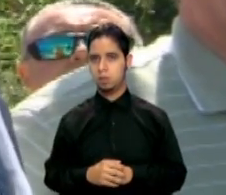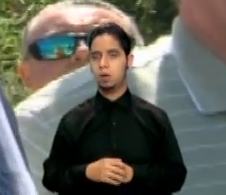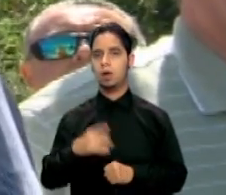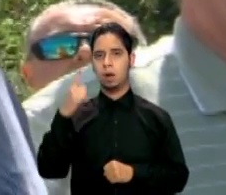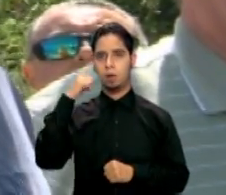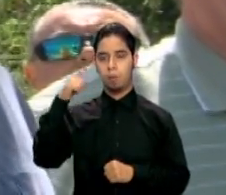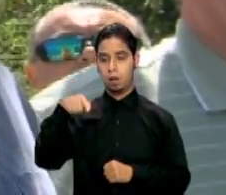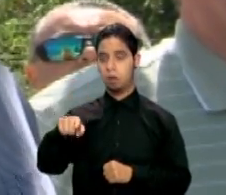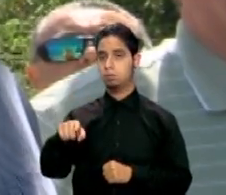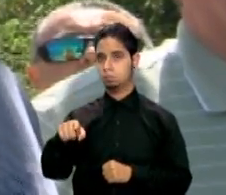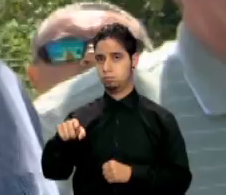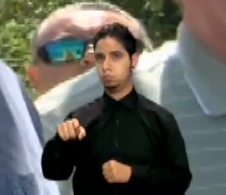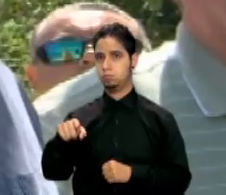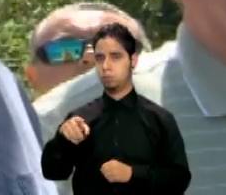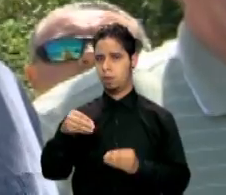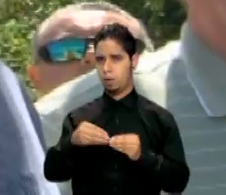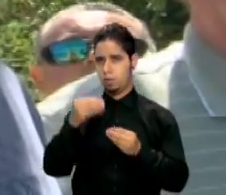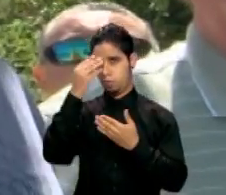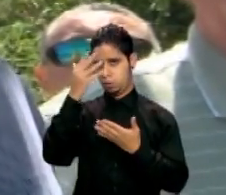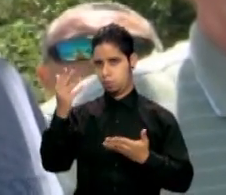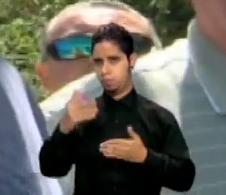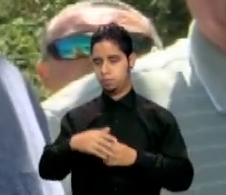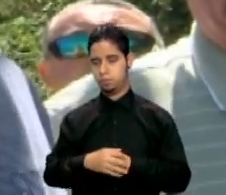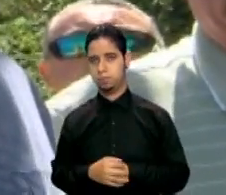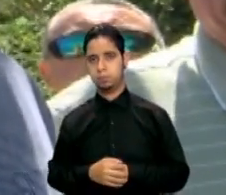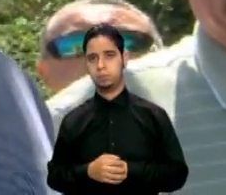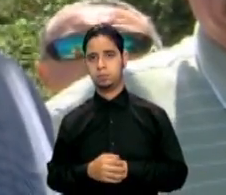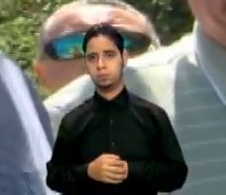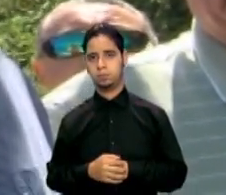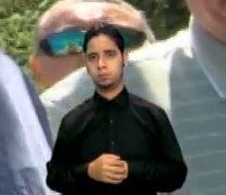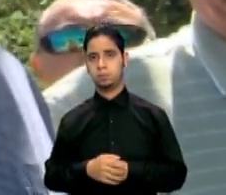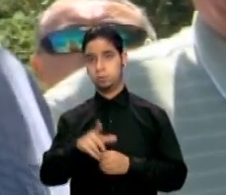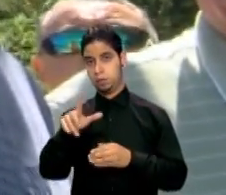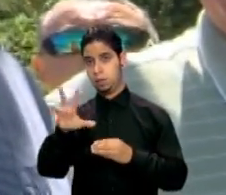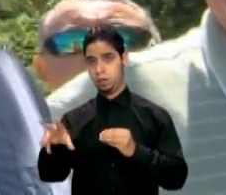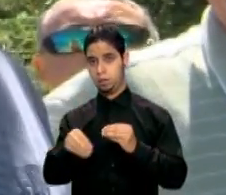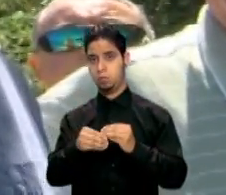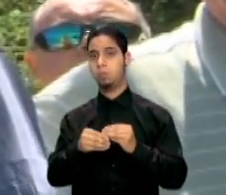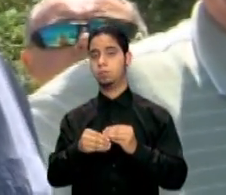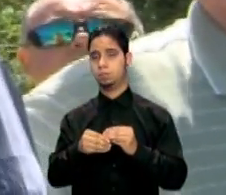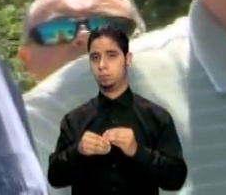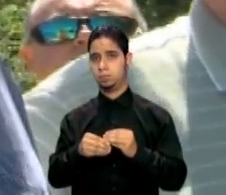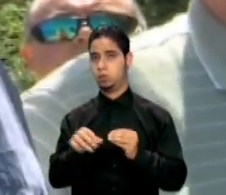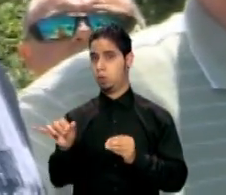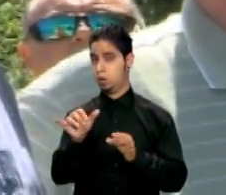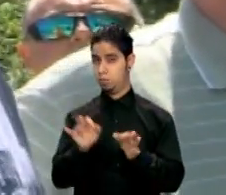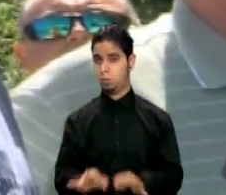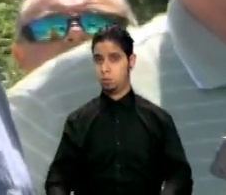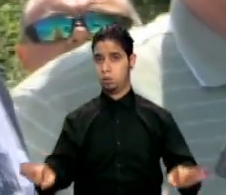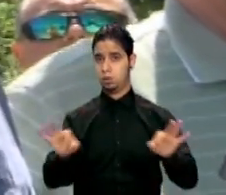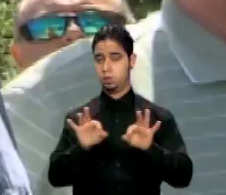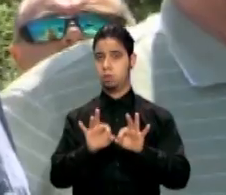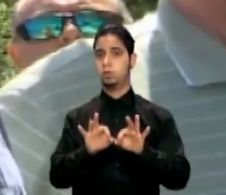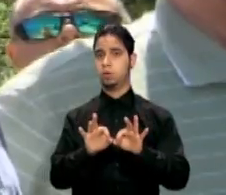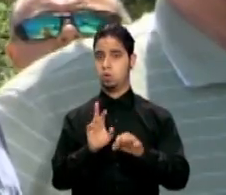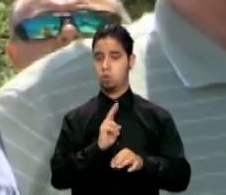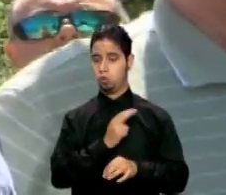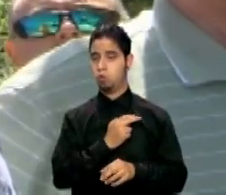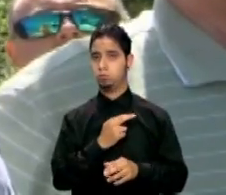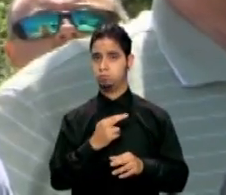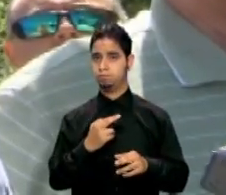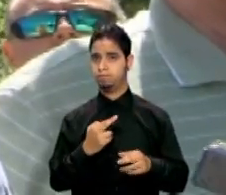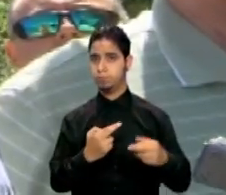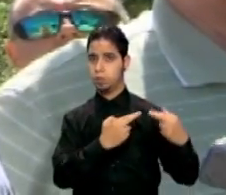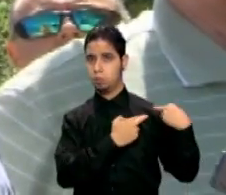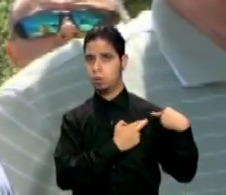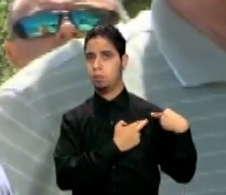situación. Y adicional a eso, es bien importante que nosotros responsablemente tenemos